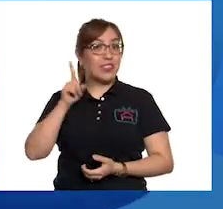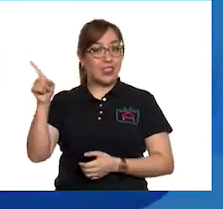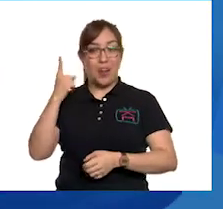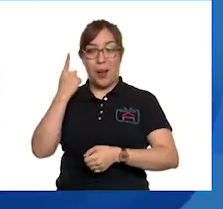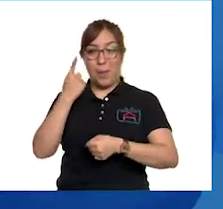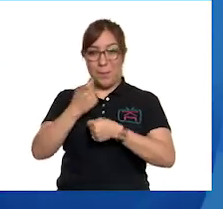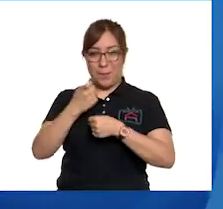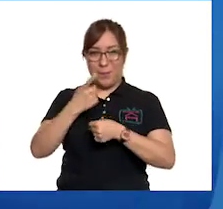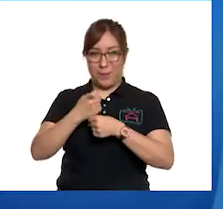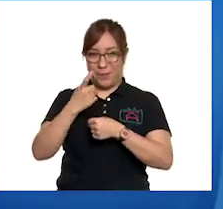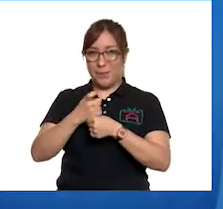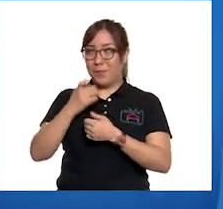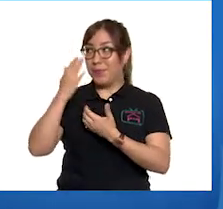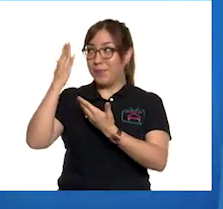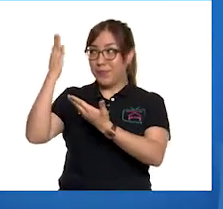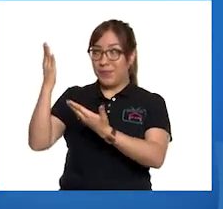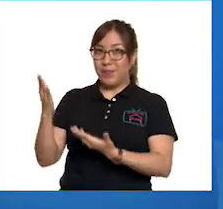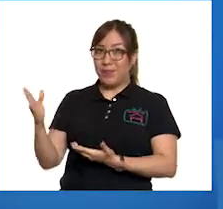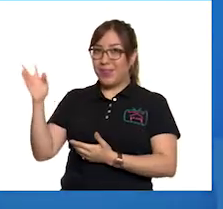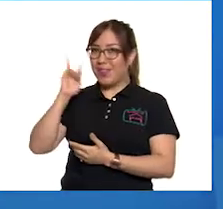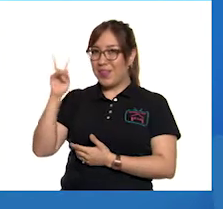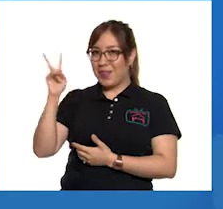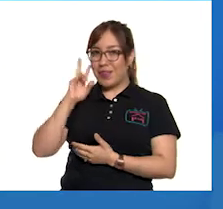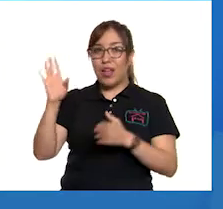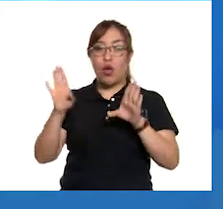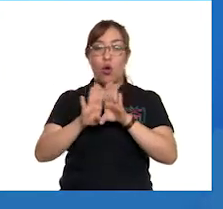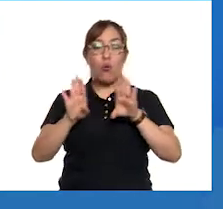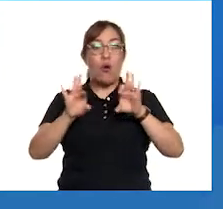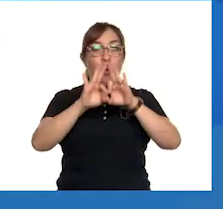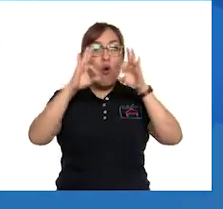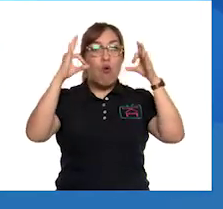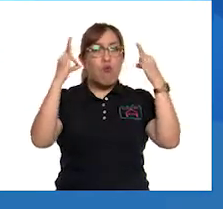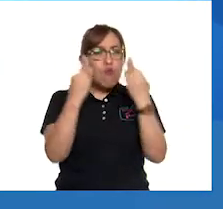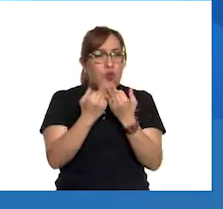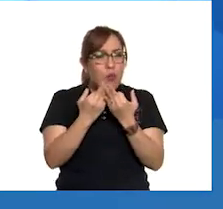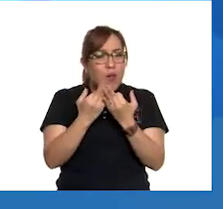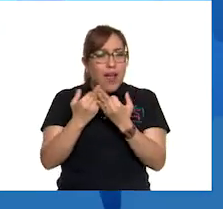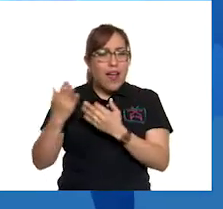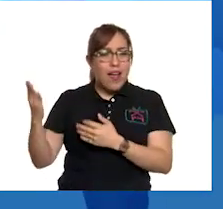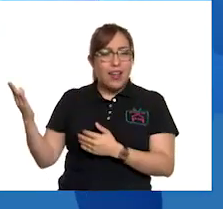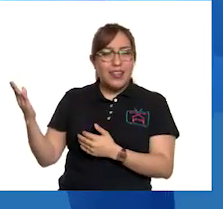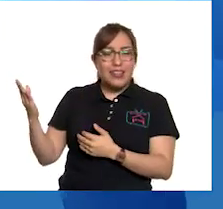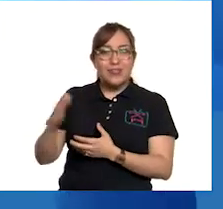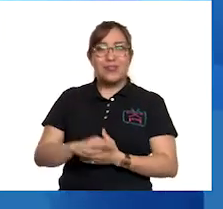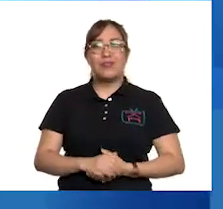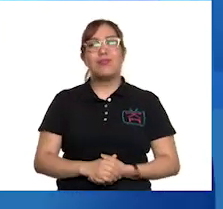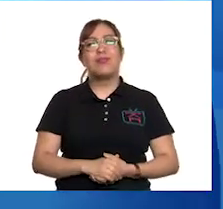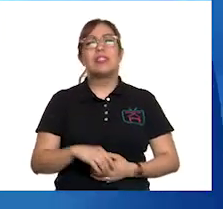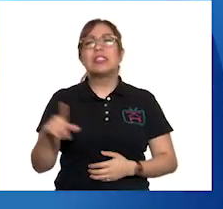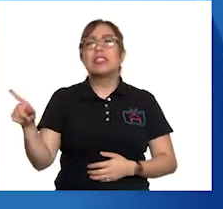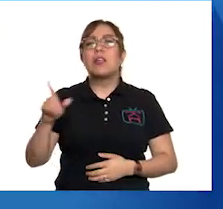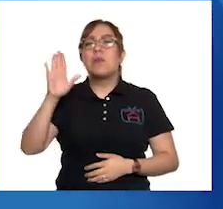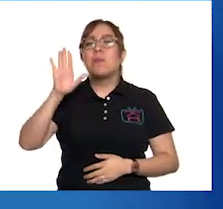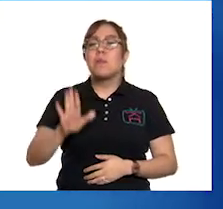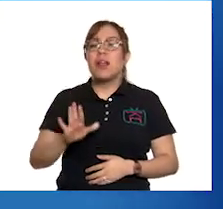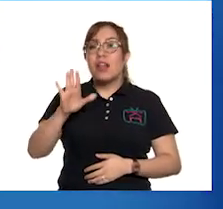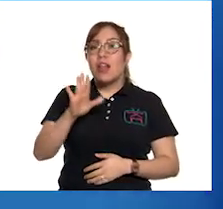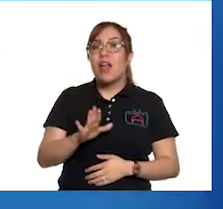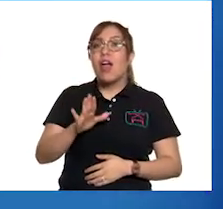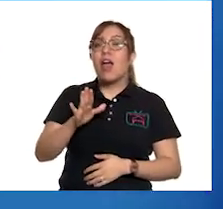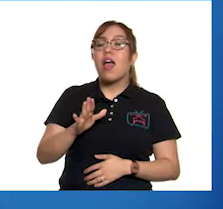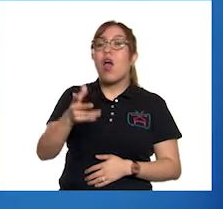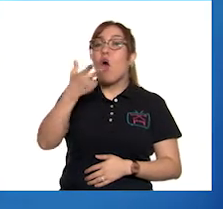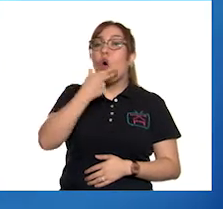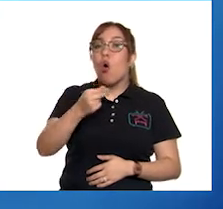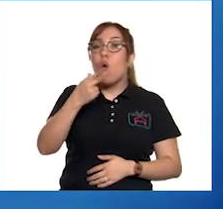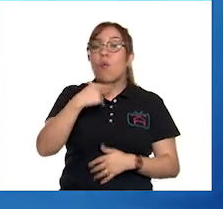que podemos colocar por la forma que tiene... A ver, esta... A ver. Es donde aparece un chico que tiene lentes